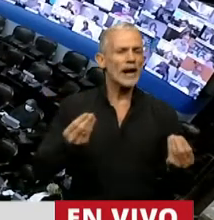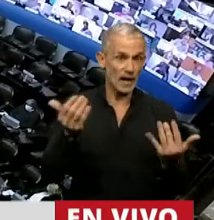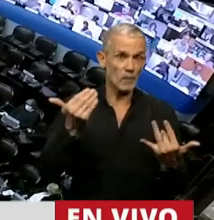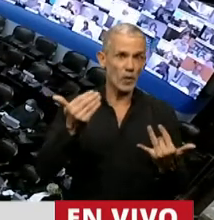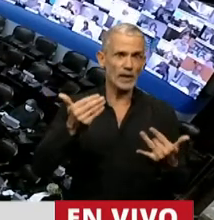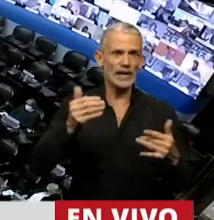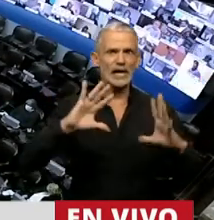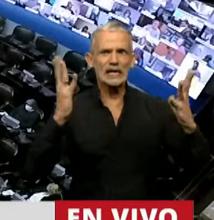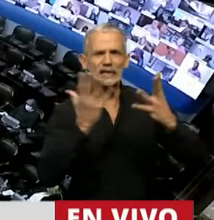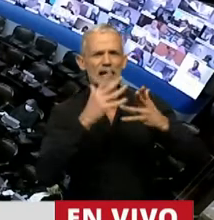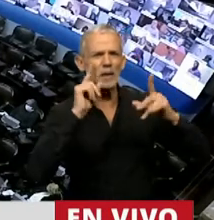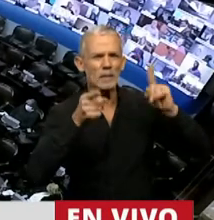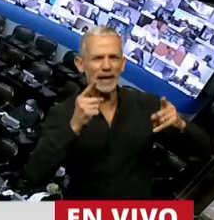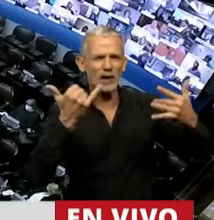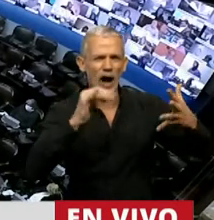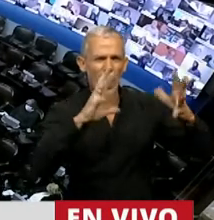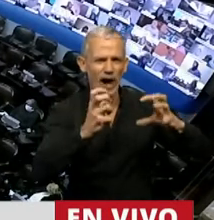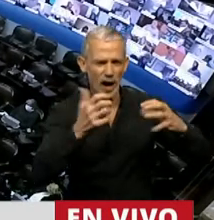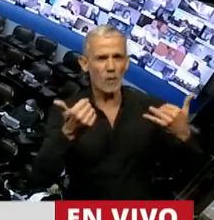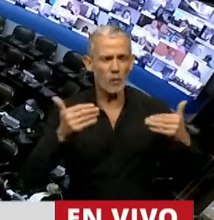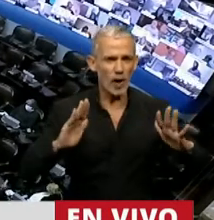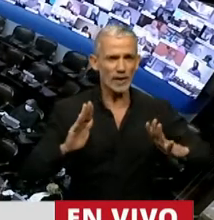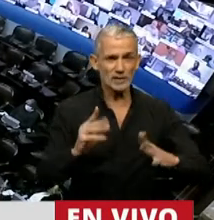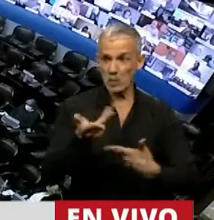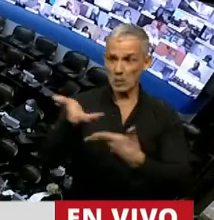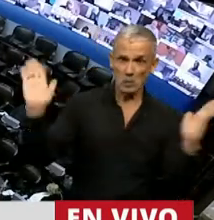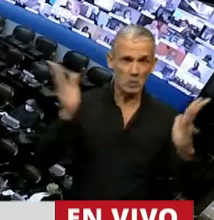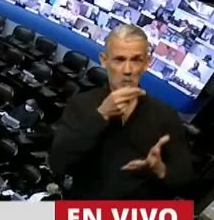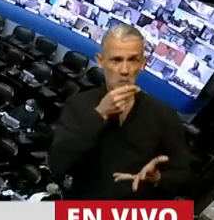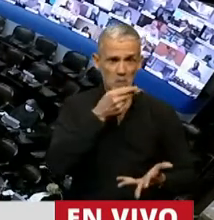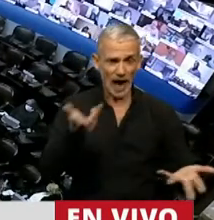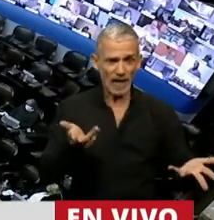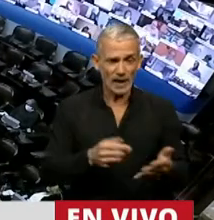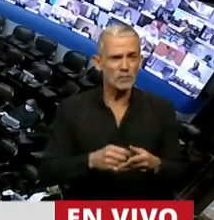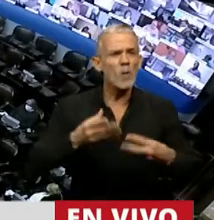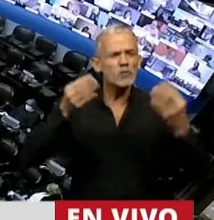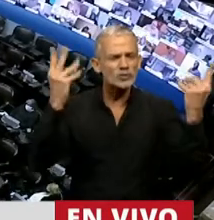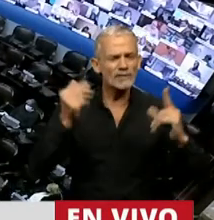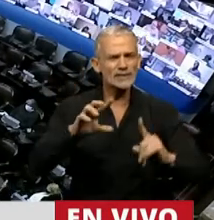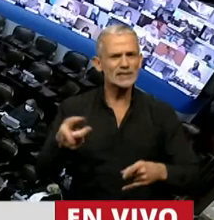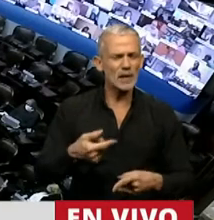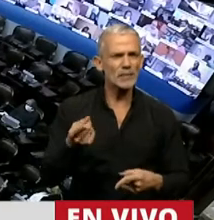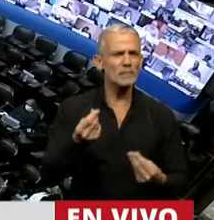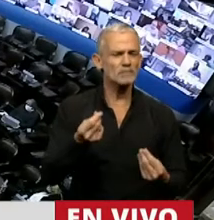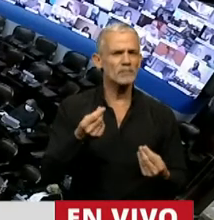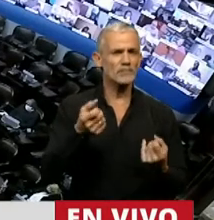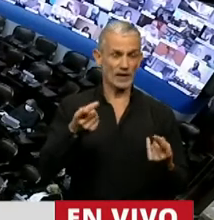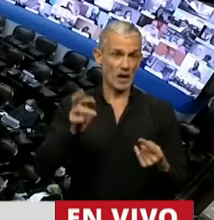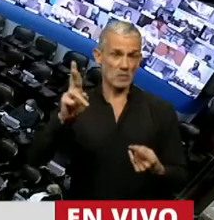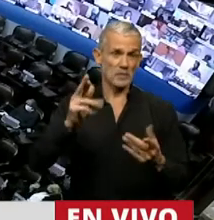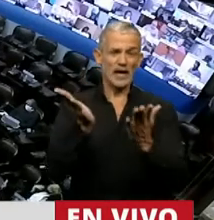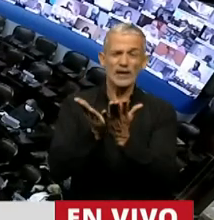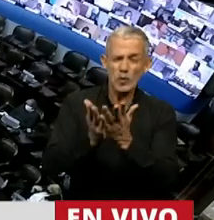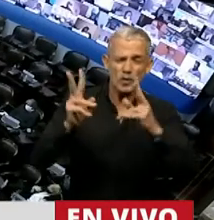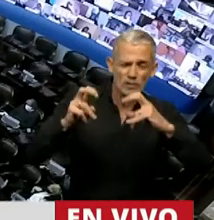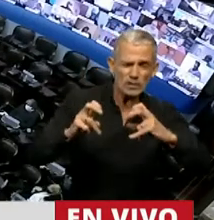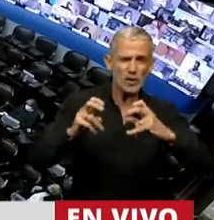poner en peligro el ambiente, sin audiencias públicas y en muchos casos con estudios